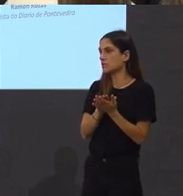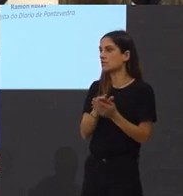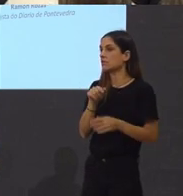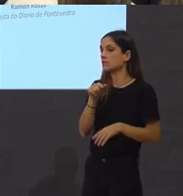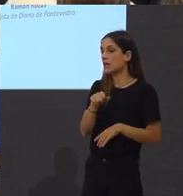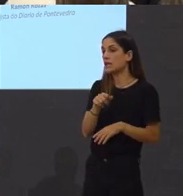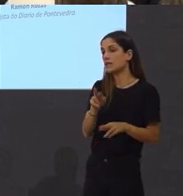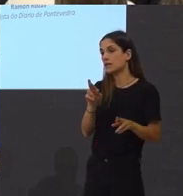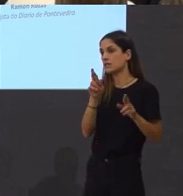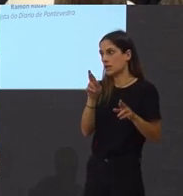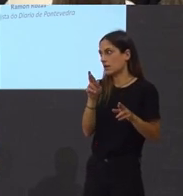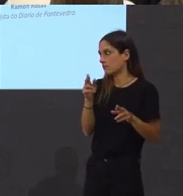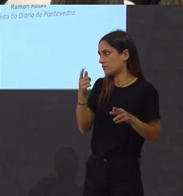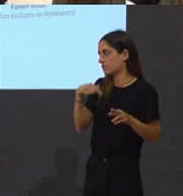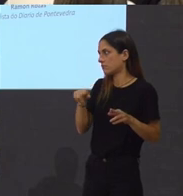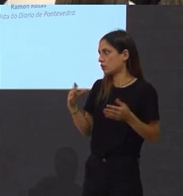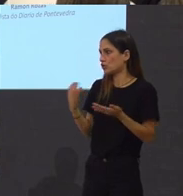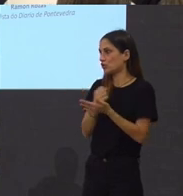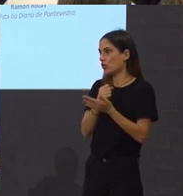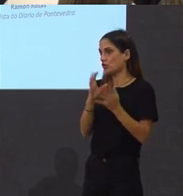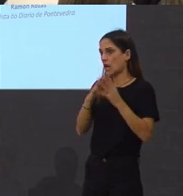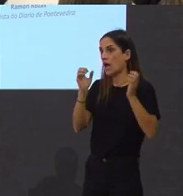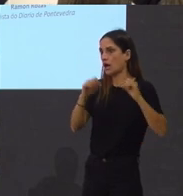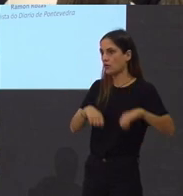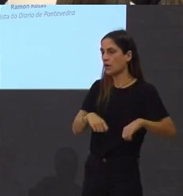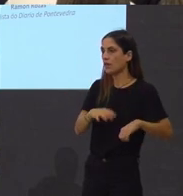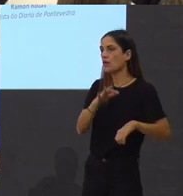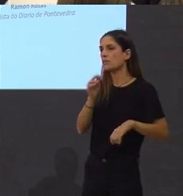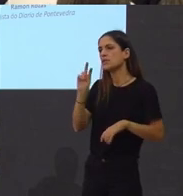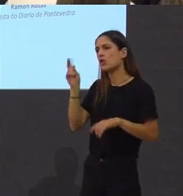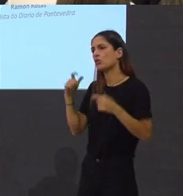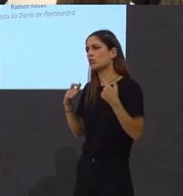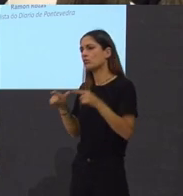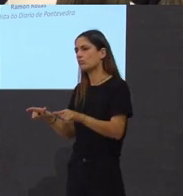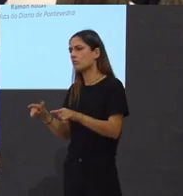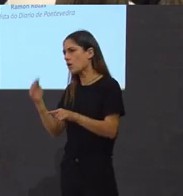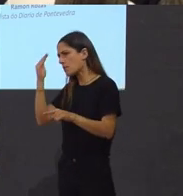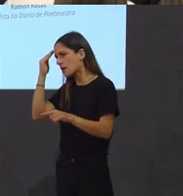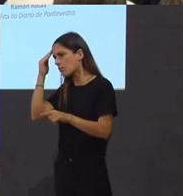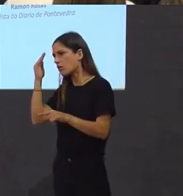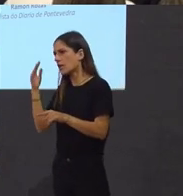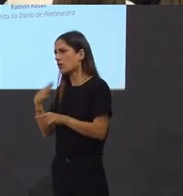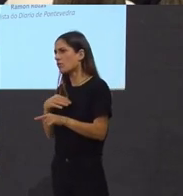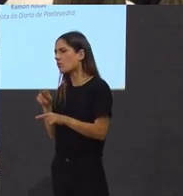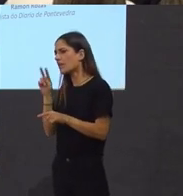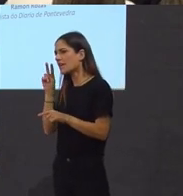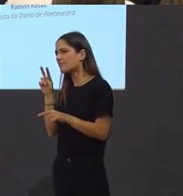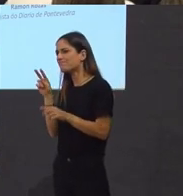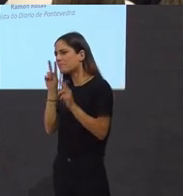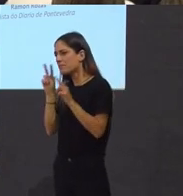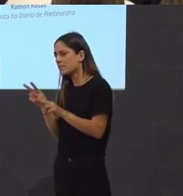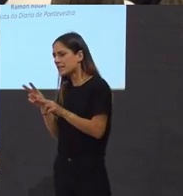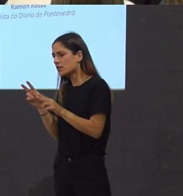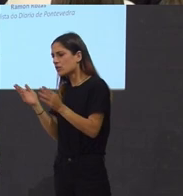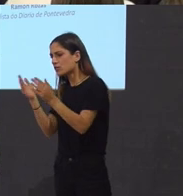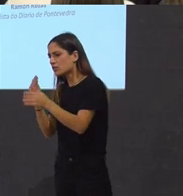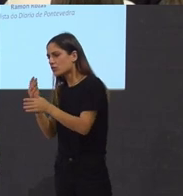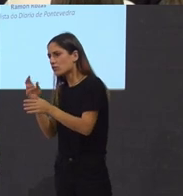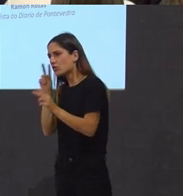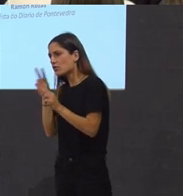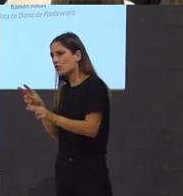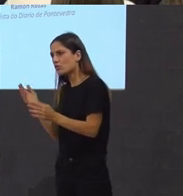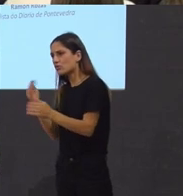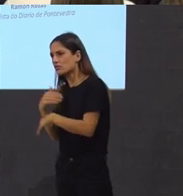esperamos que todos estemos de acordo e como hai outro plano da memoria que igual é invisible e que ten que ver coas narrativas e coas